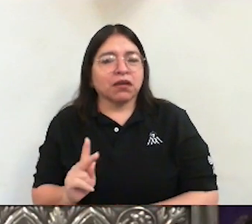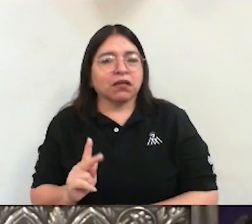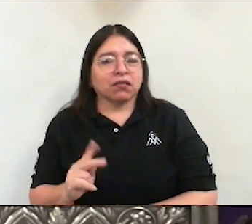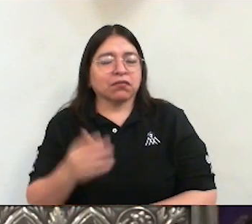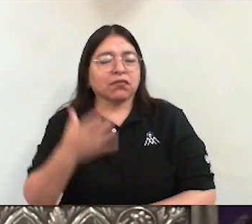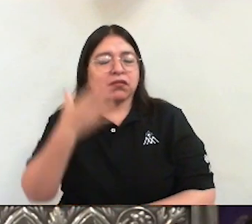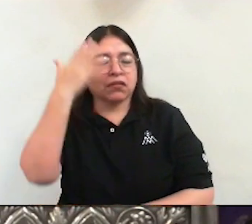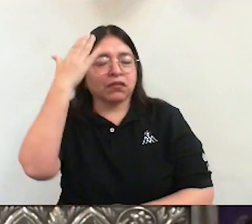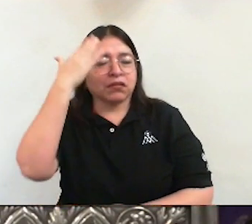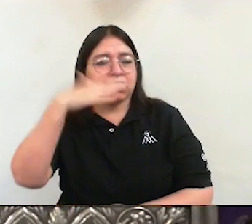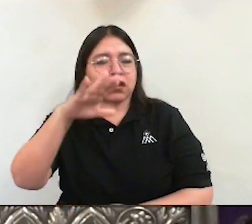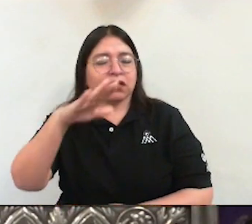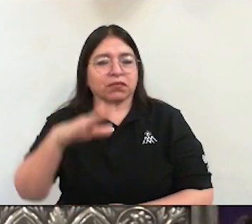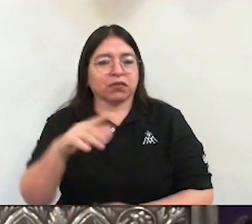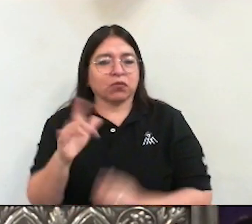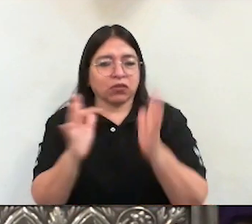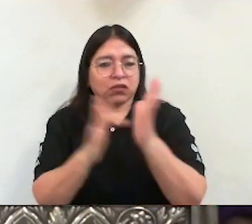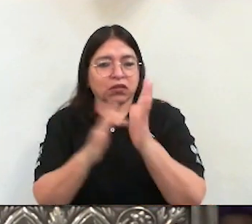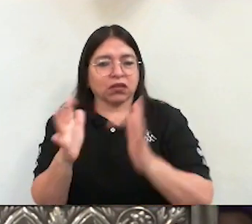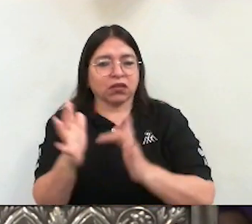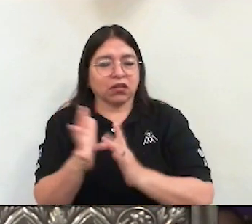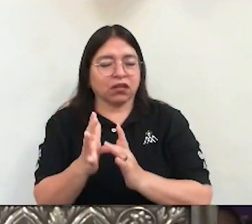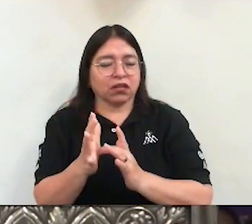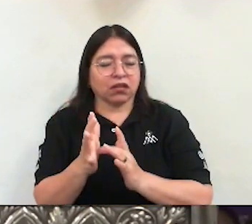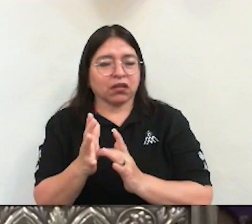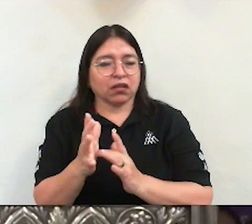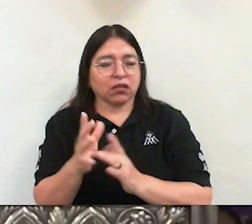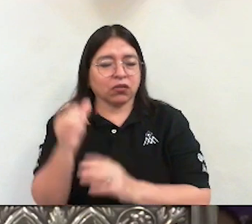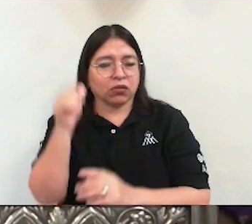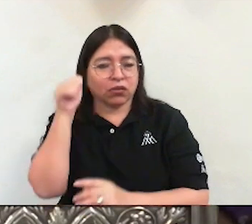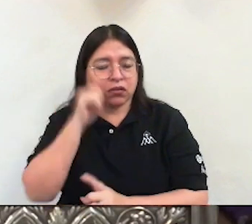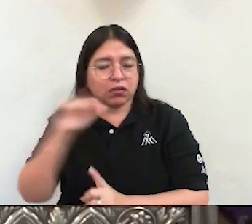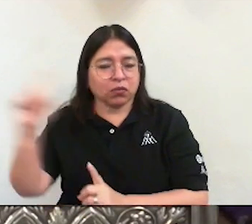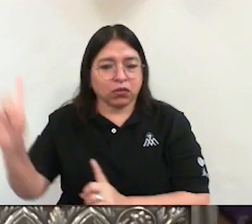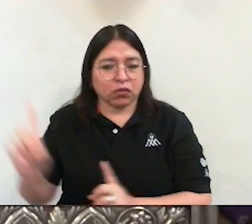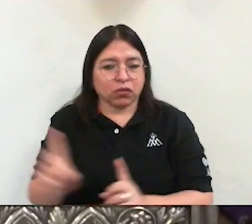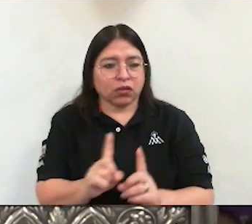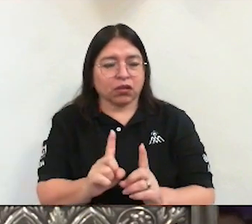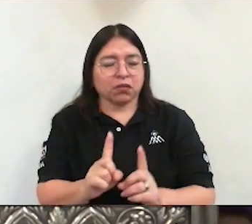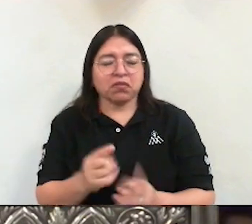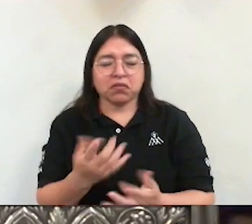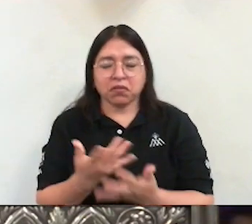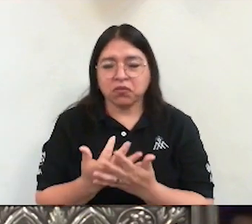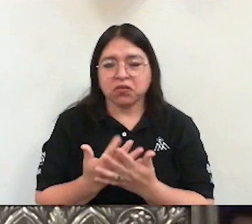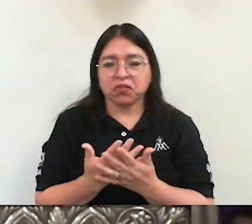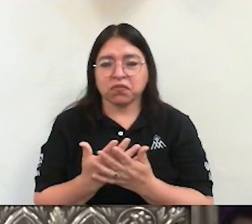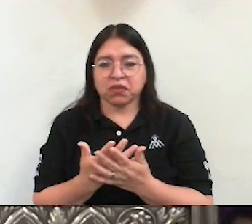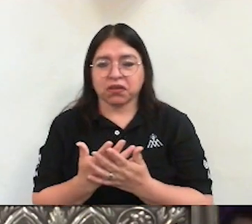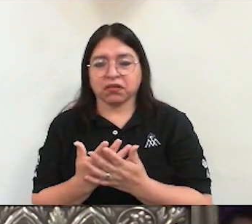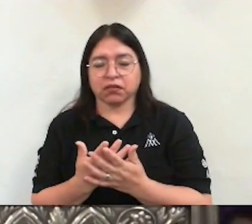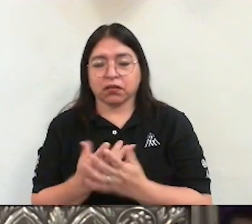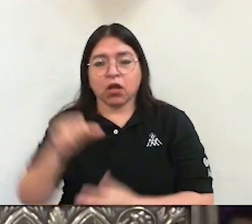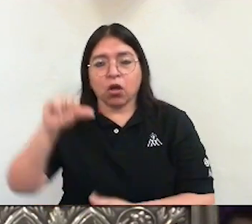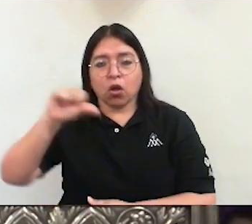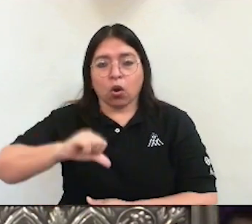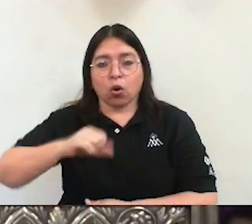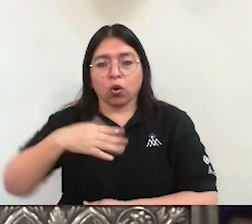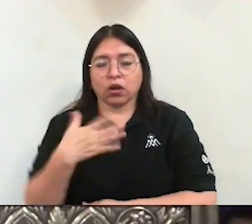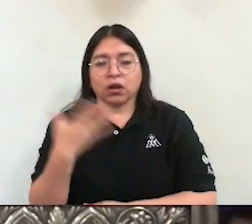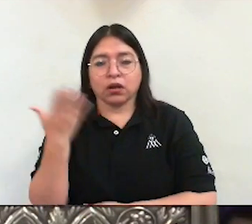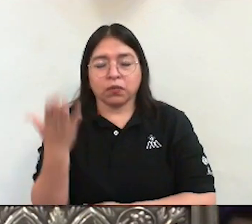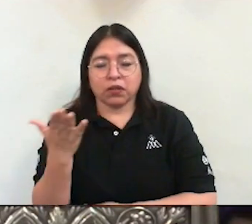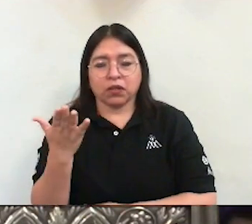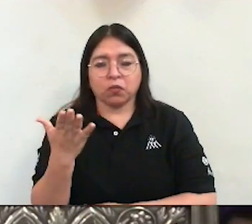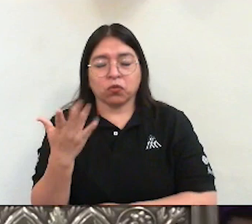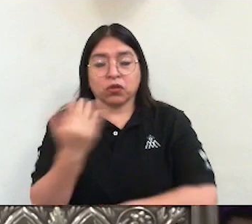que Cristo está con nosotros. Hoy también pedimos a la familia de